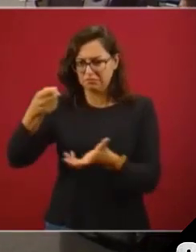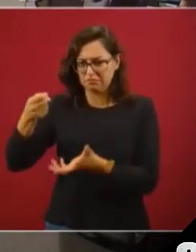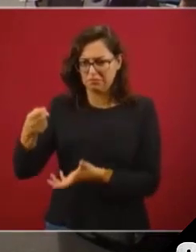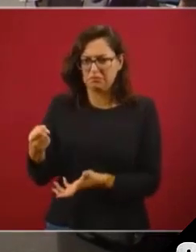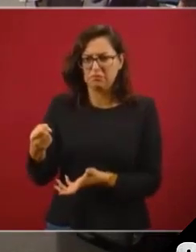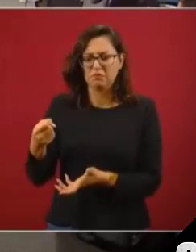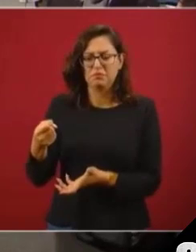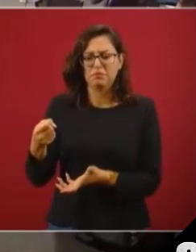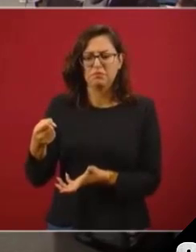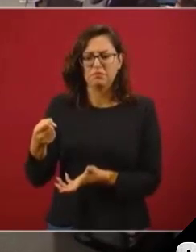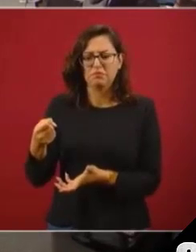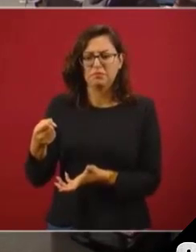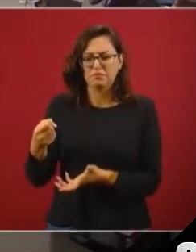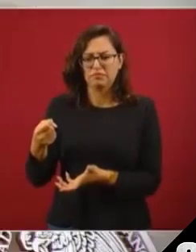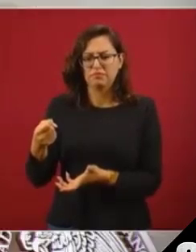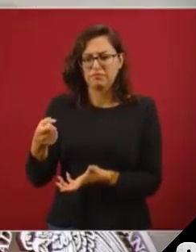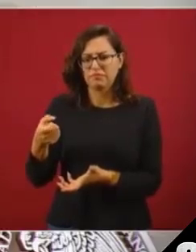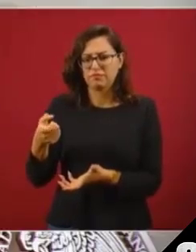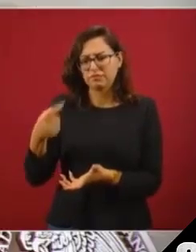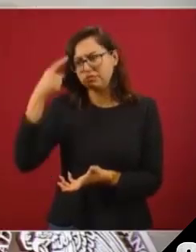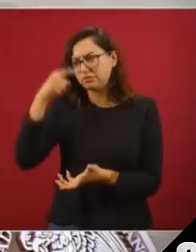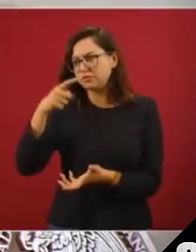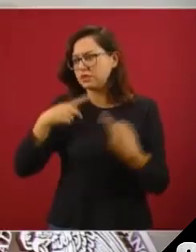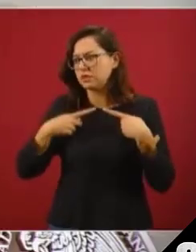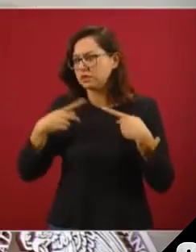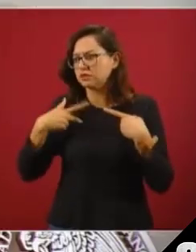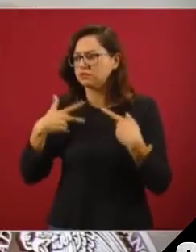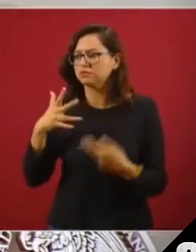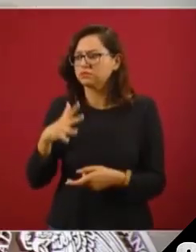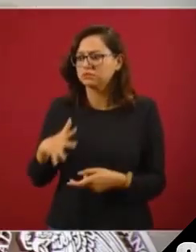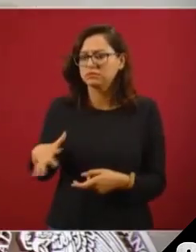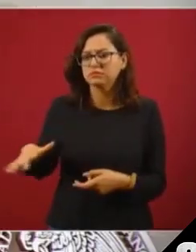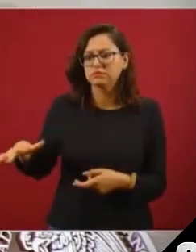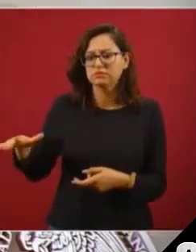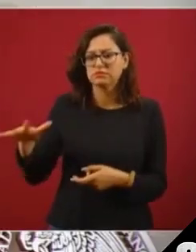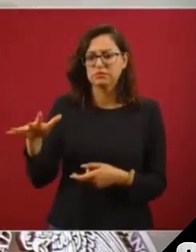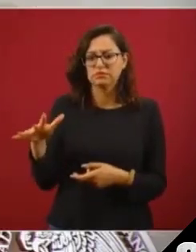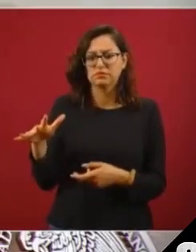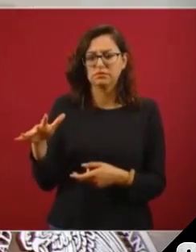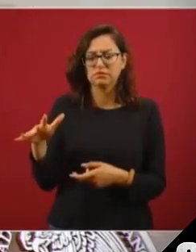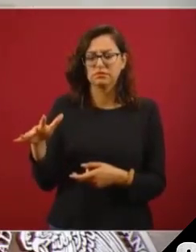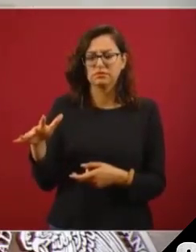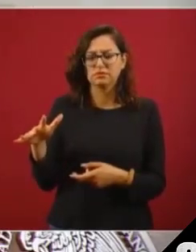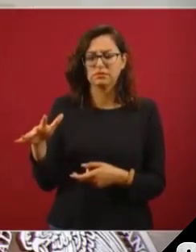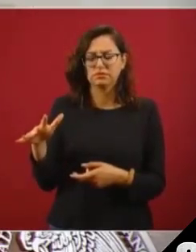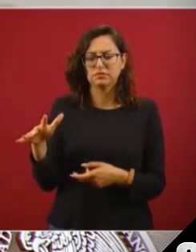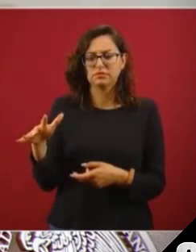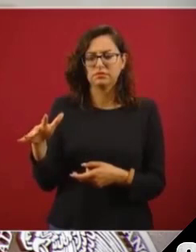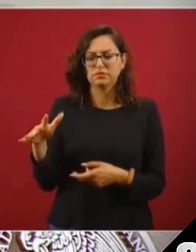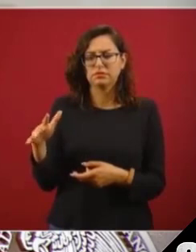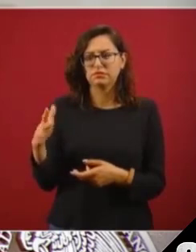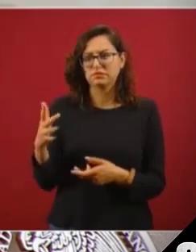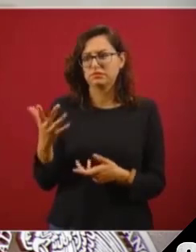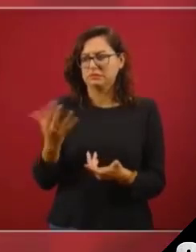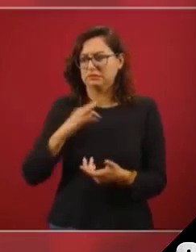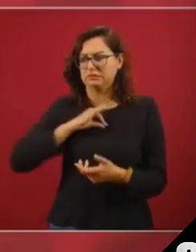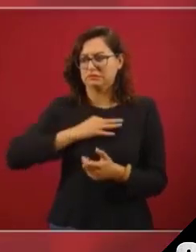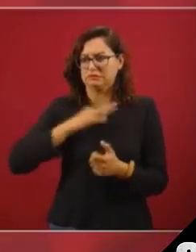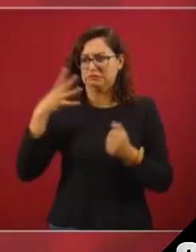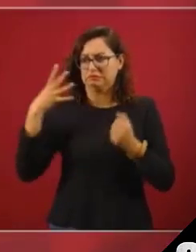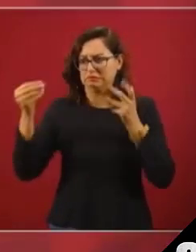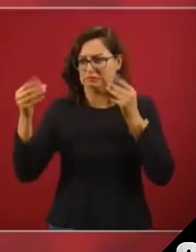para atender la emergencia